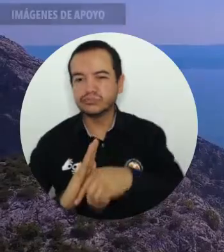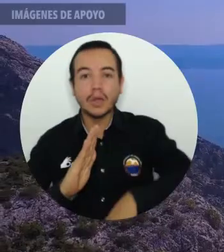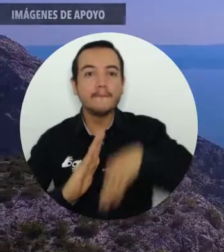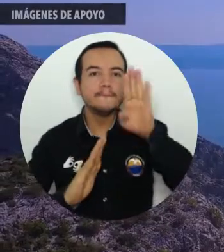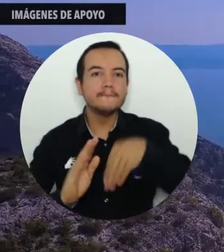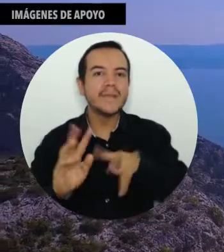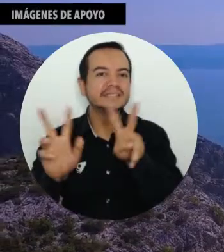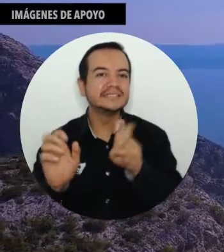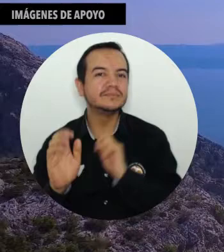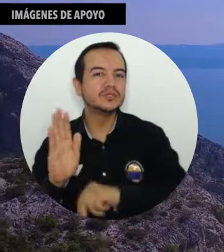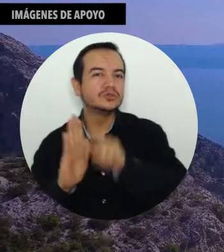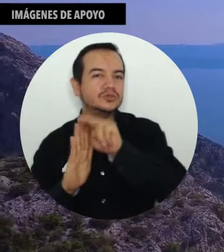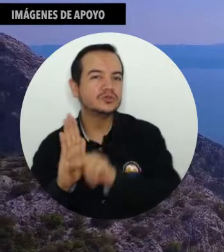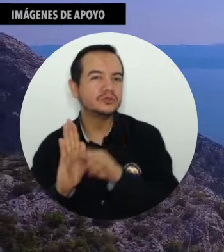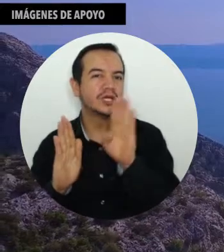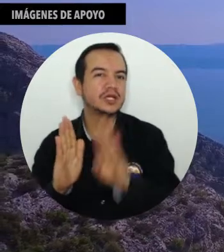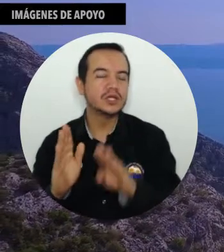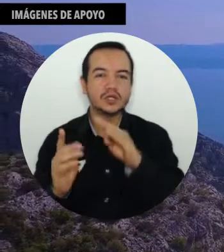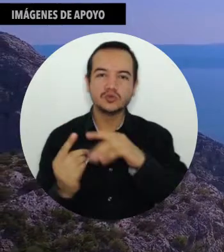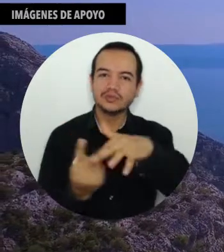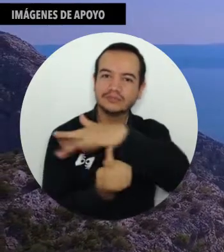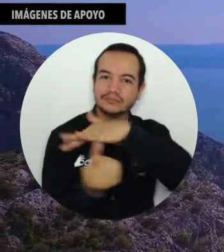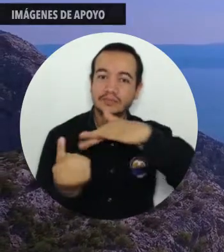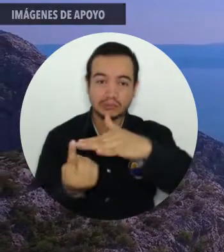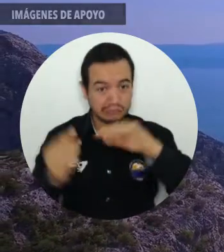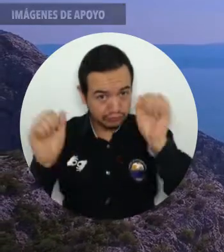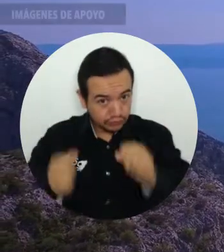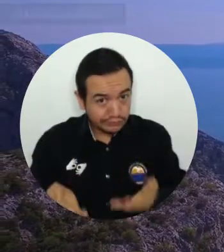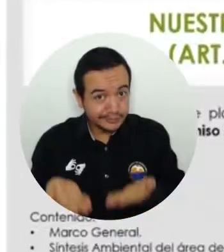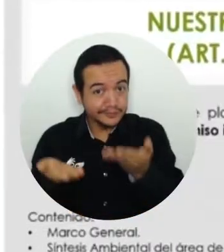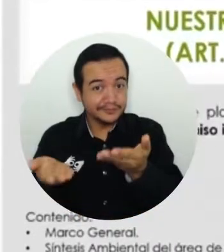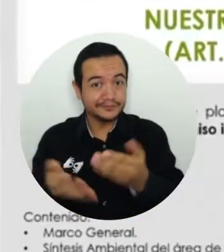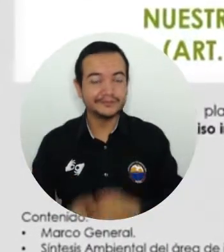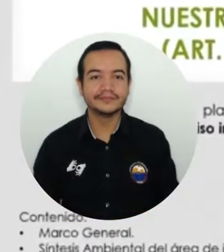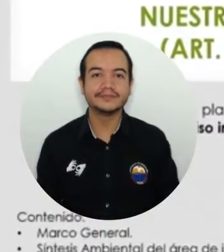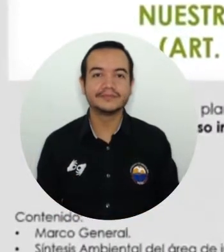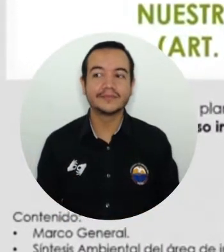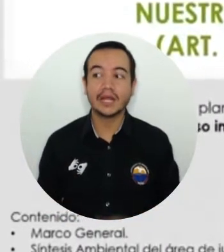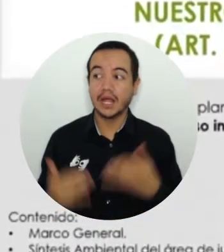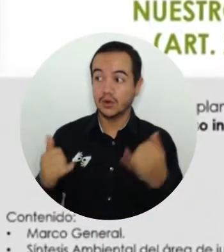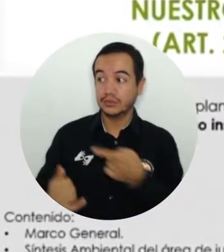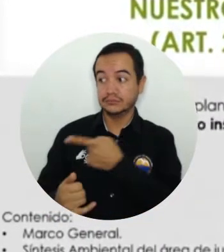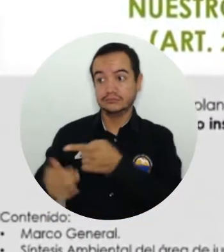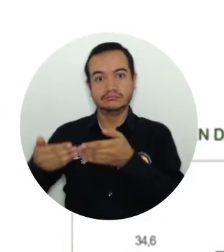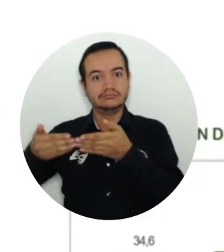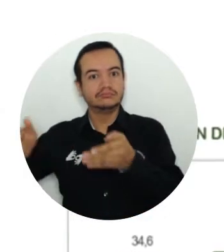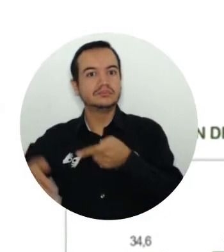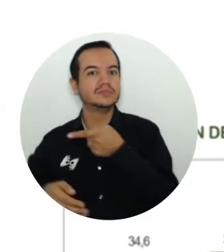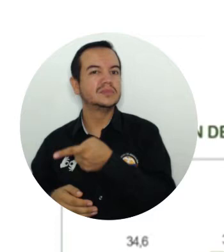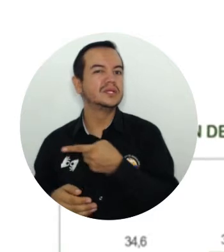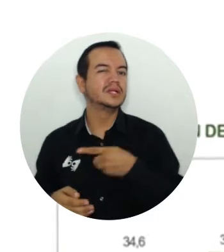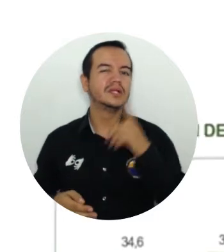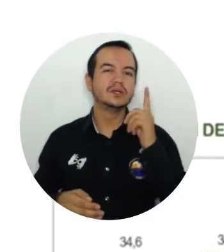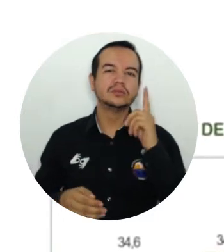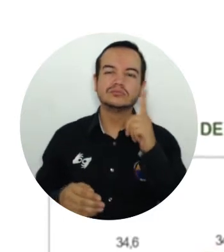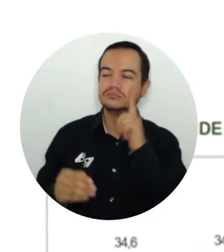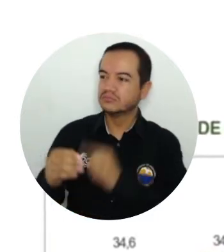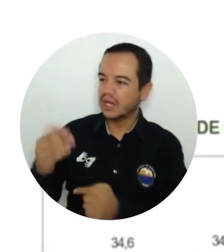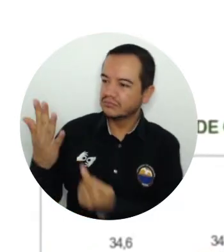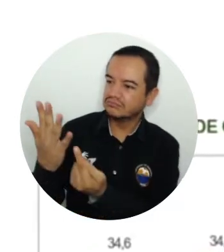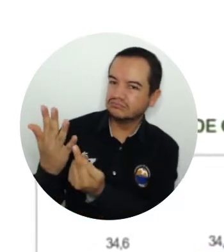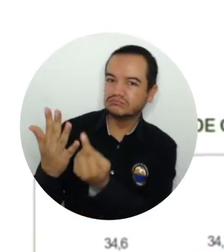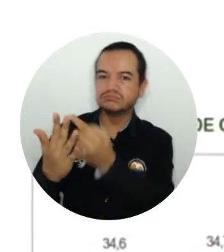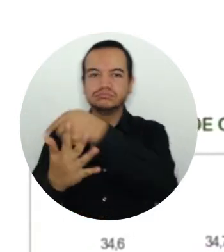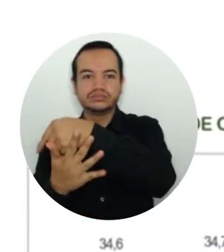el tema de legislación ambiental y gestión ambiental, lo puedan hacer. Esta nueva apuesta académica de posgrados se caracteriza por ser